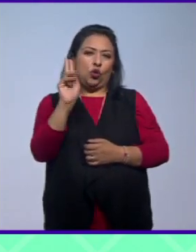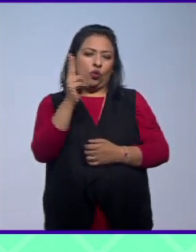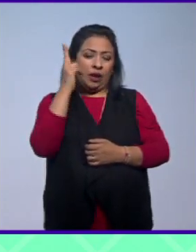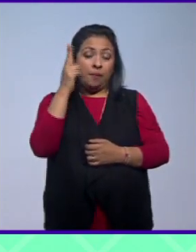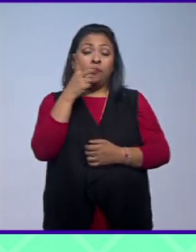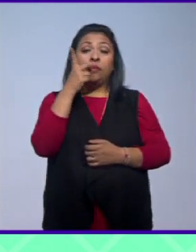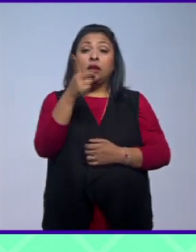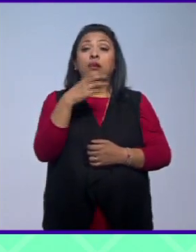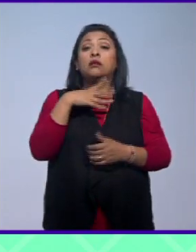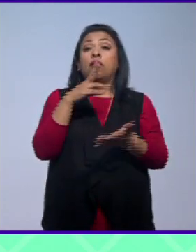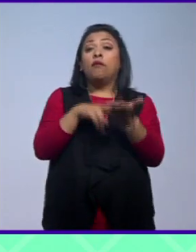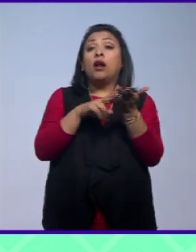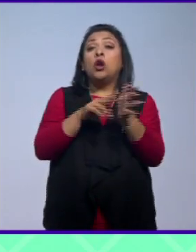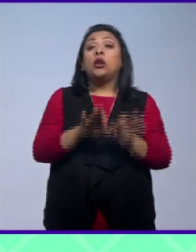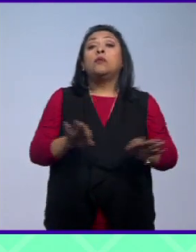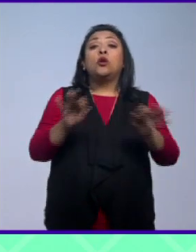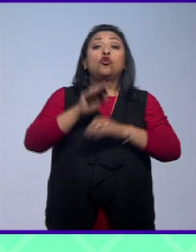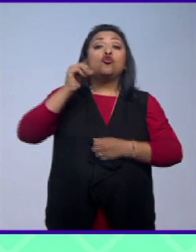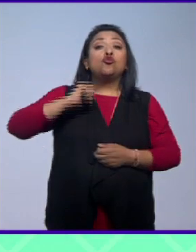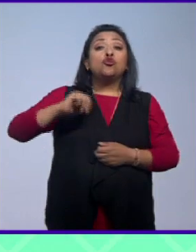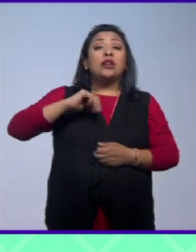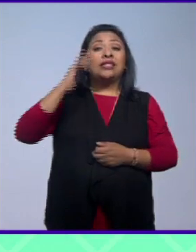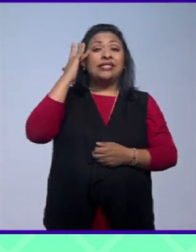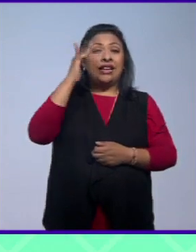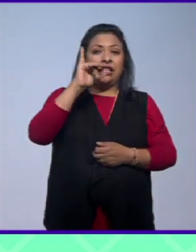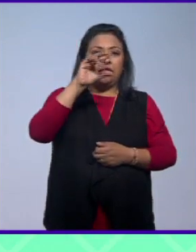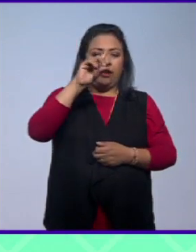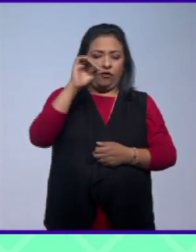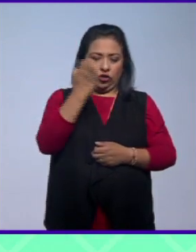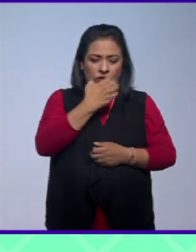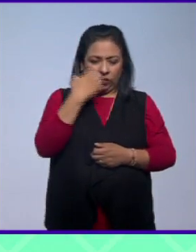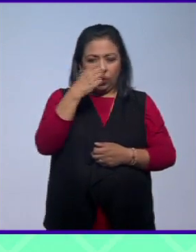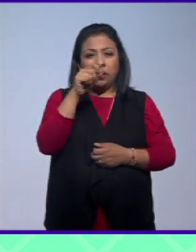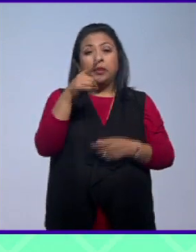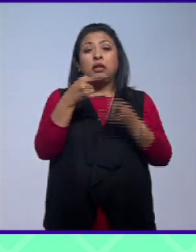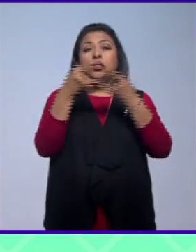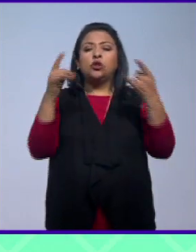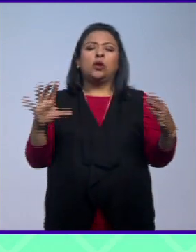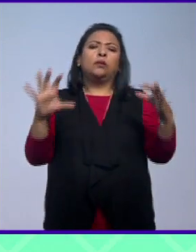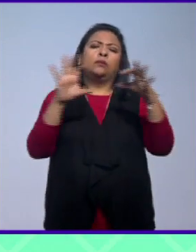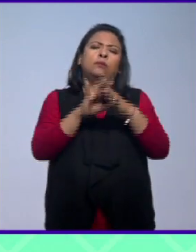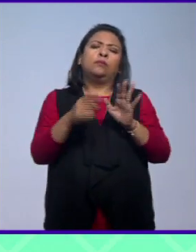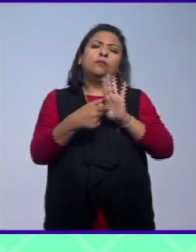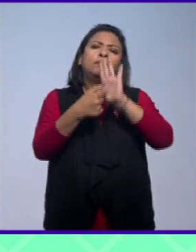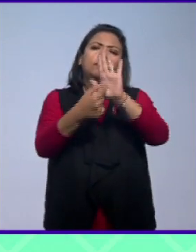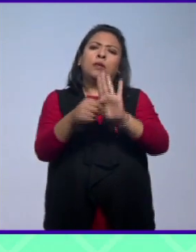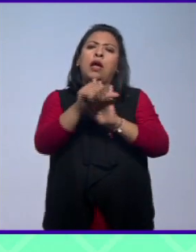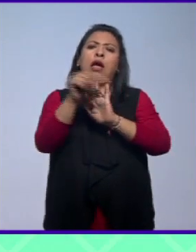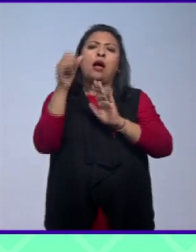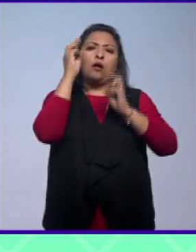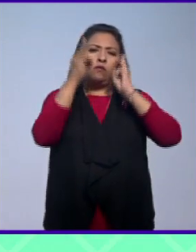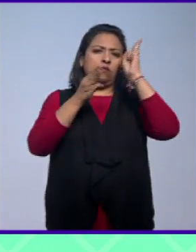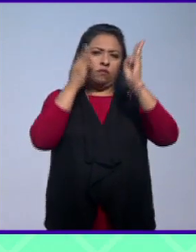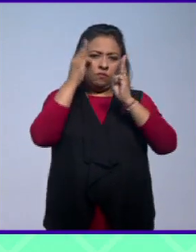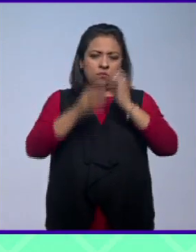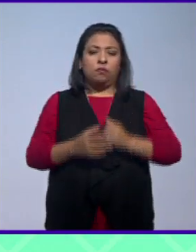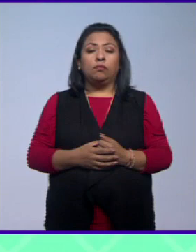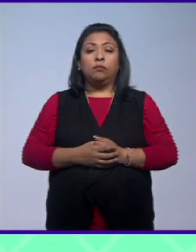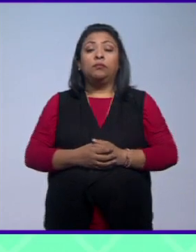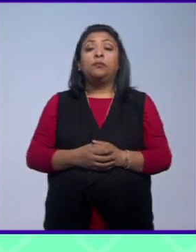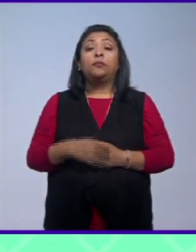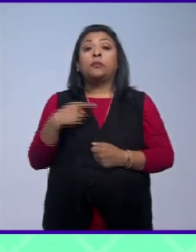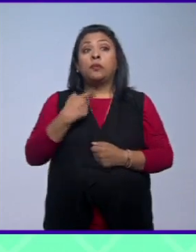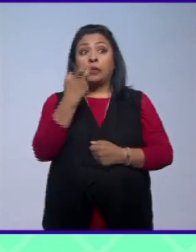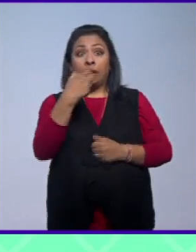destacó los valores del antiguo colegio de San Ildefonso y su historia en armonía con la muestra que ahora recibe el recinto. Este